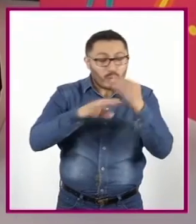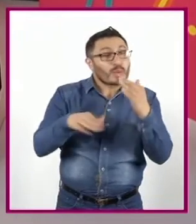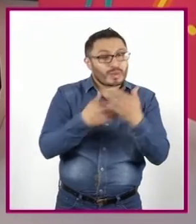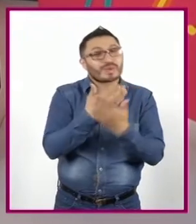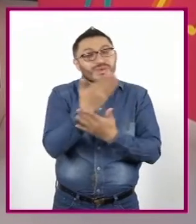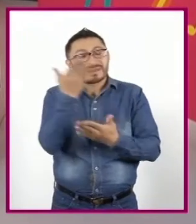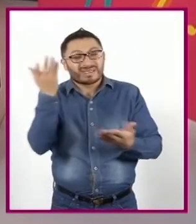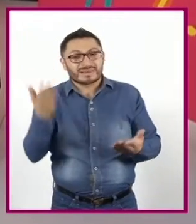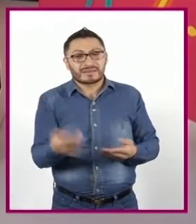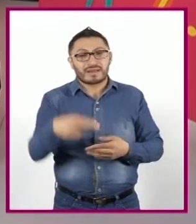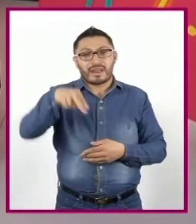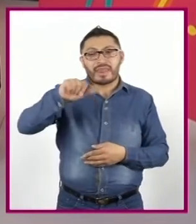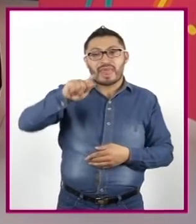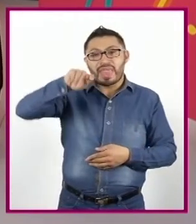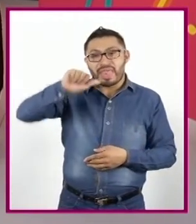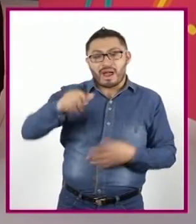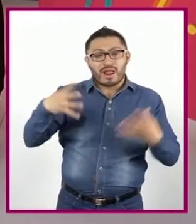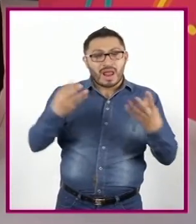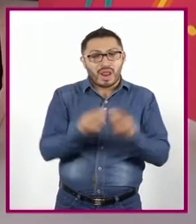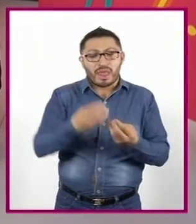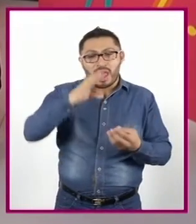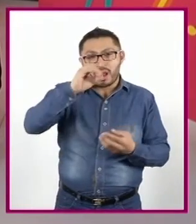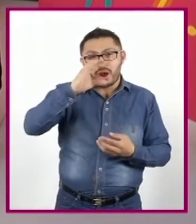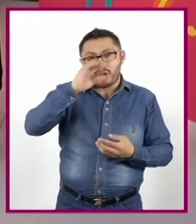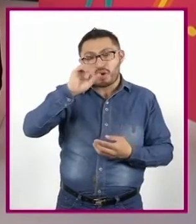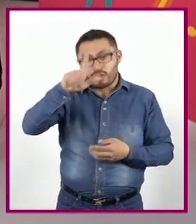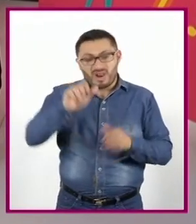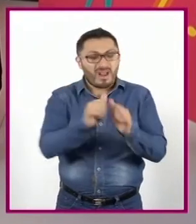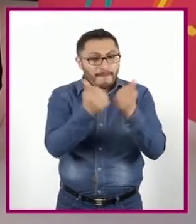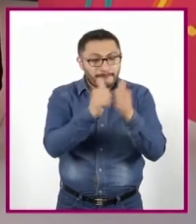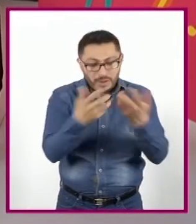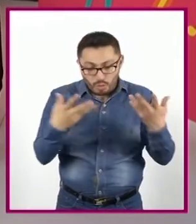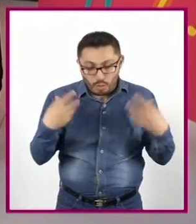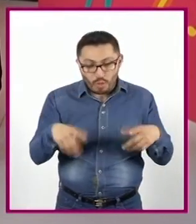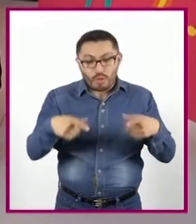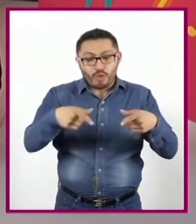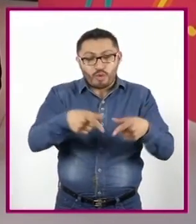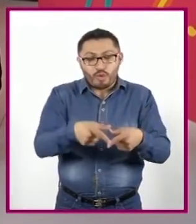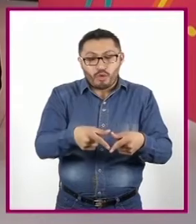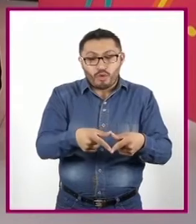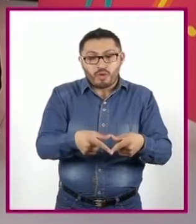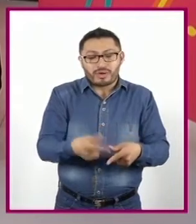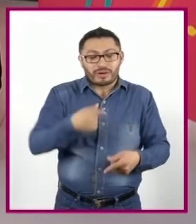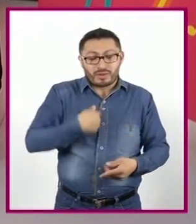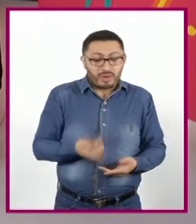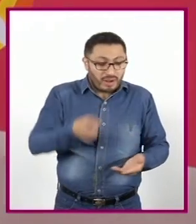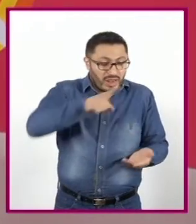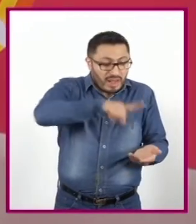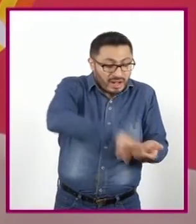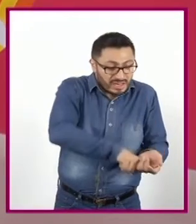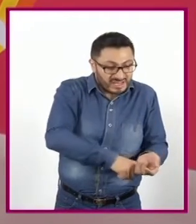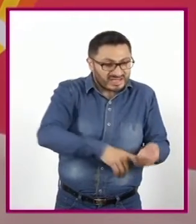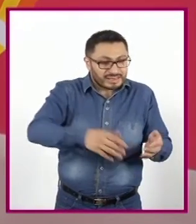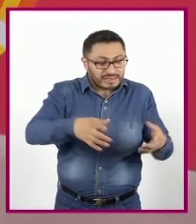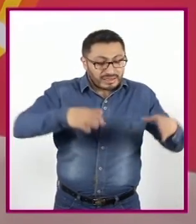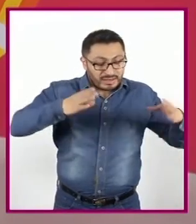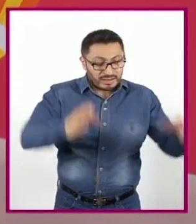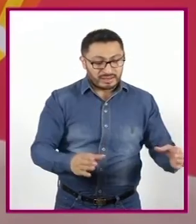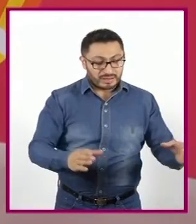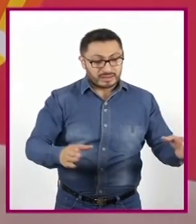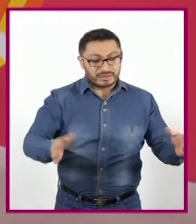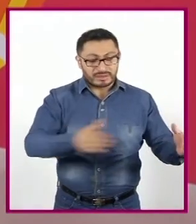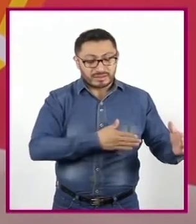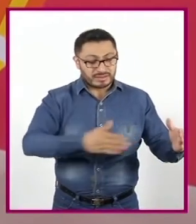La nata Junto con los Cocolitos Ponía en el Comal de barro A